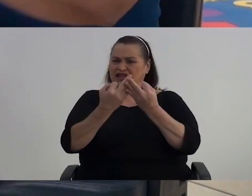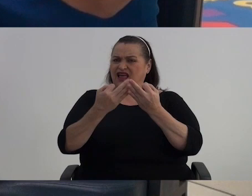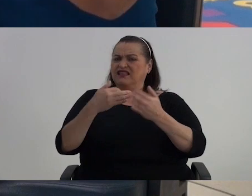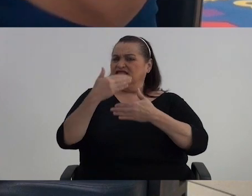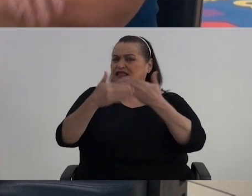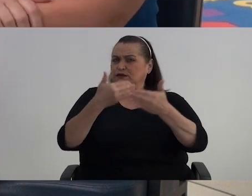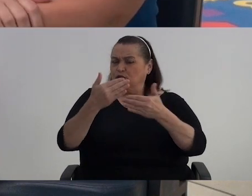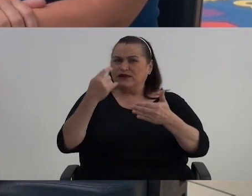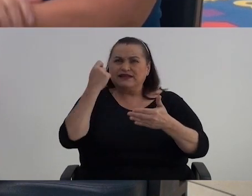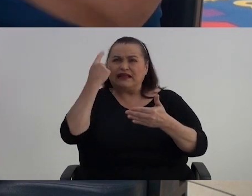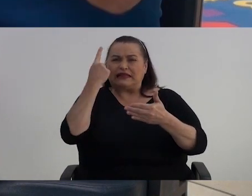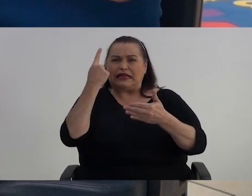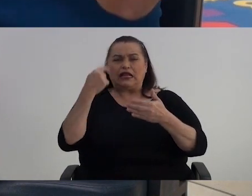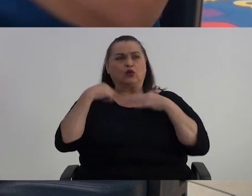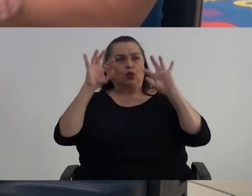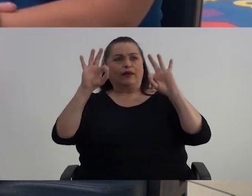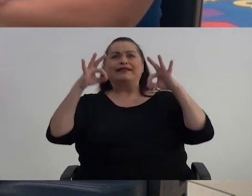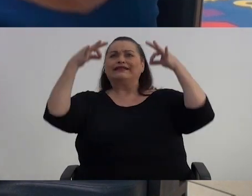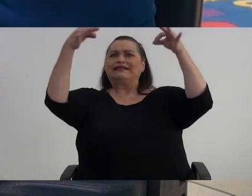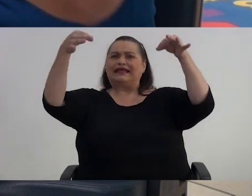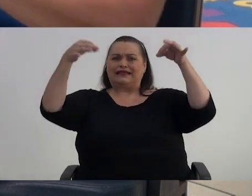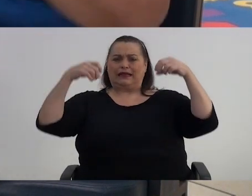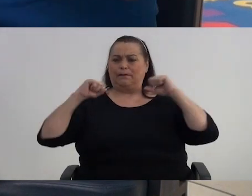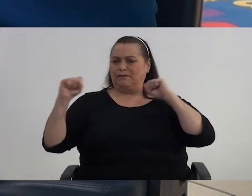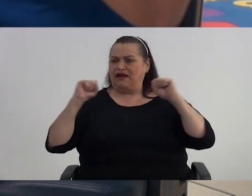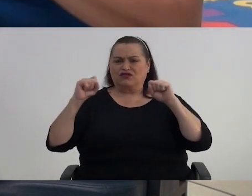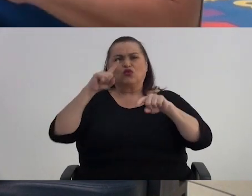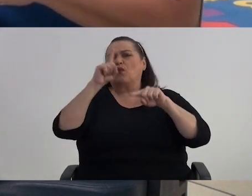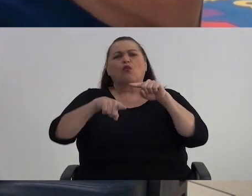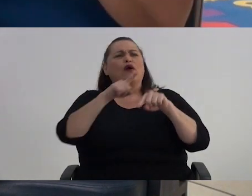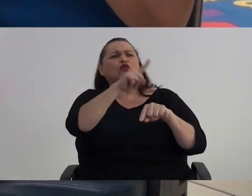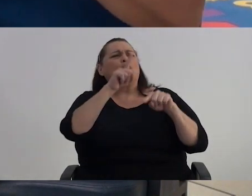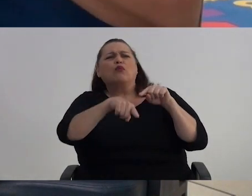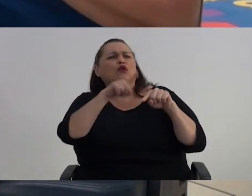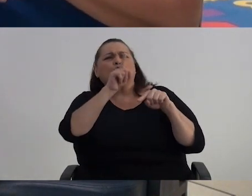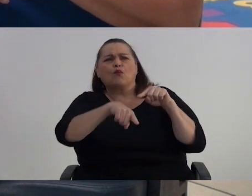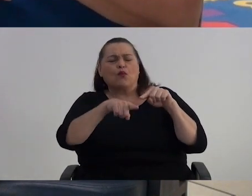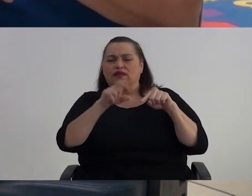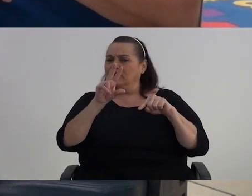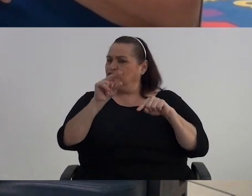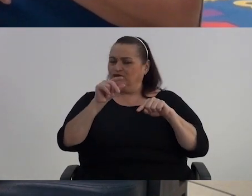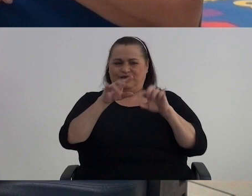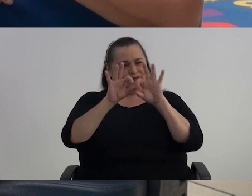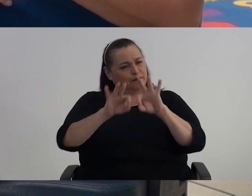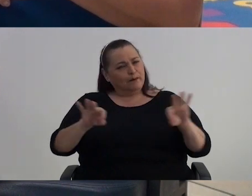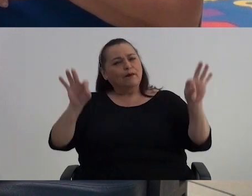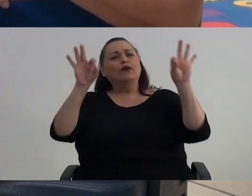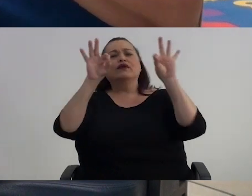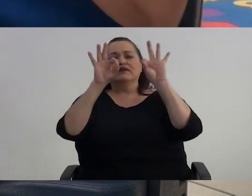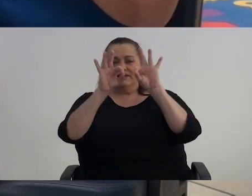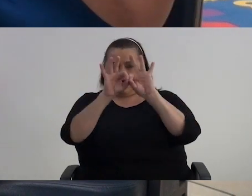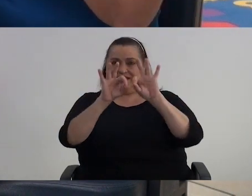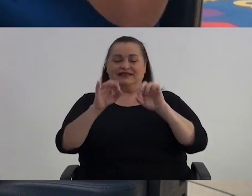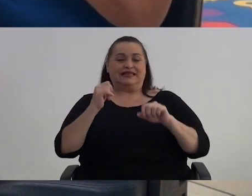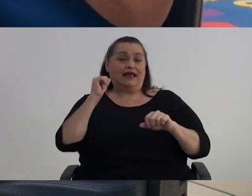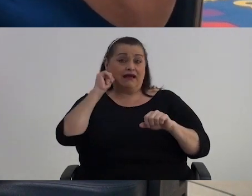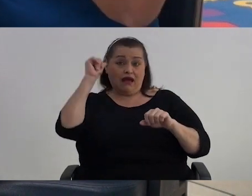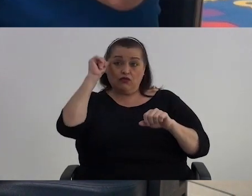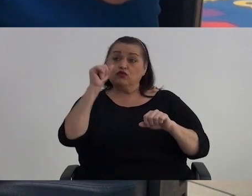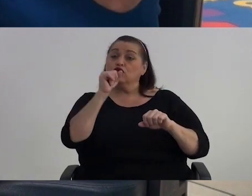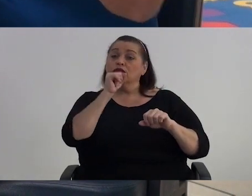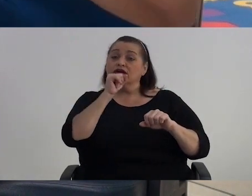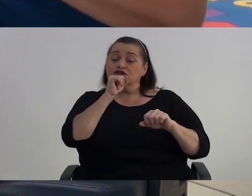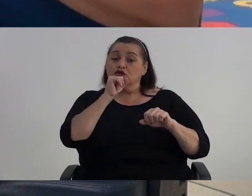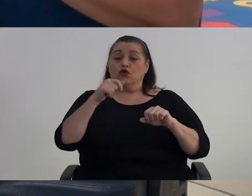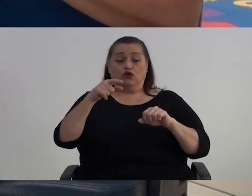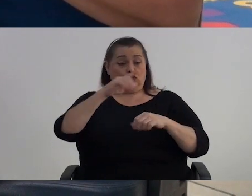no puedes ni tender un paño en el tendedero Mamá no gana, mamá no, ¿verdad? Entonces creo que sí es muy importante ver que el adulto mayor